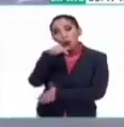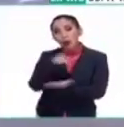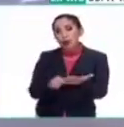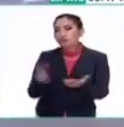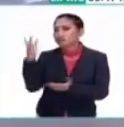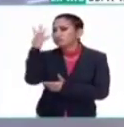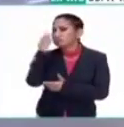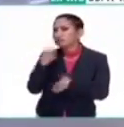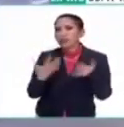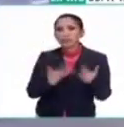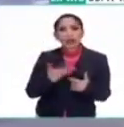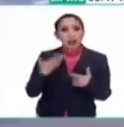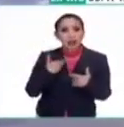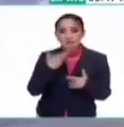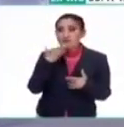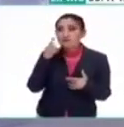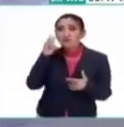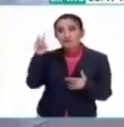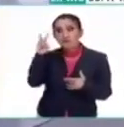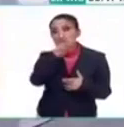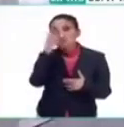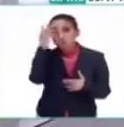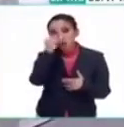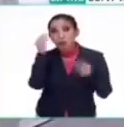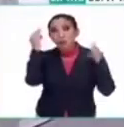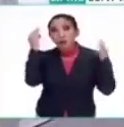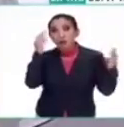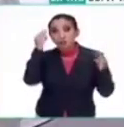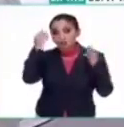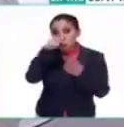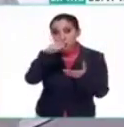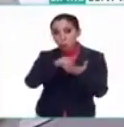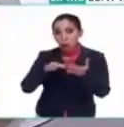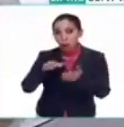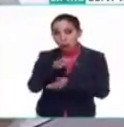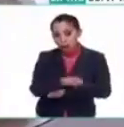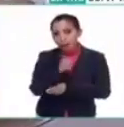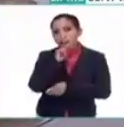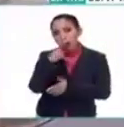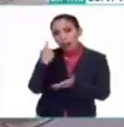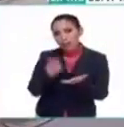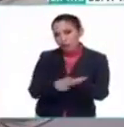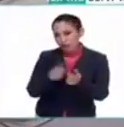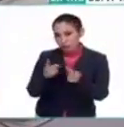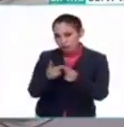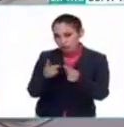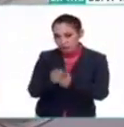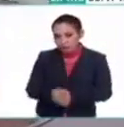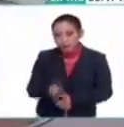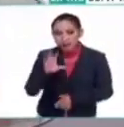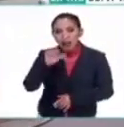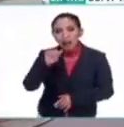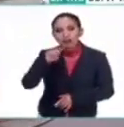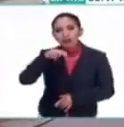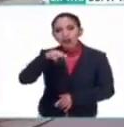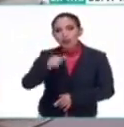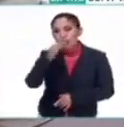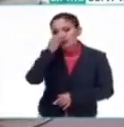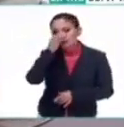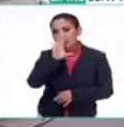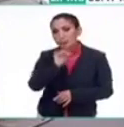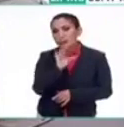extraordinario, tiene un muy bonito museo de sitio y bueno, donde se encuentra. Cantona está unos